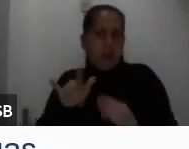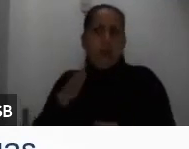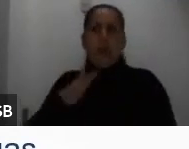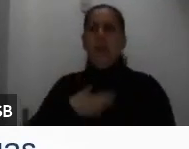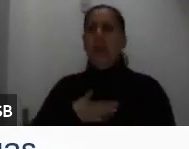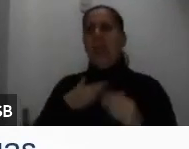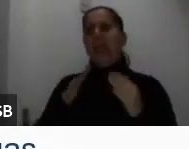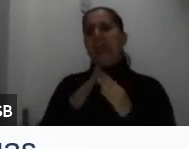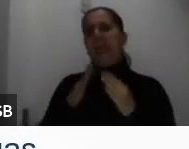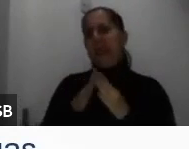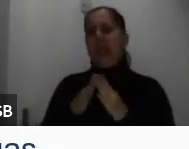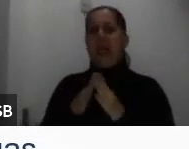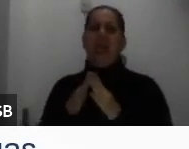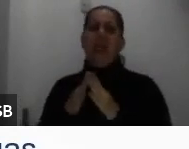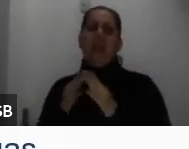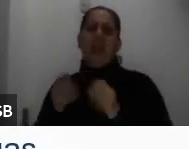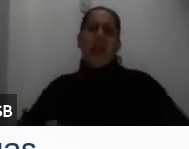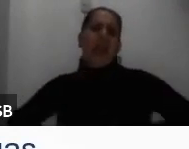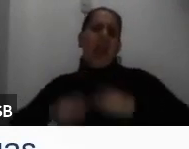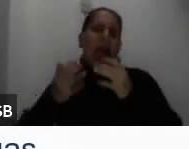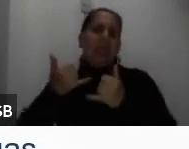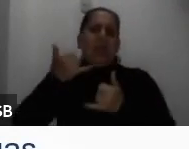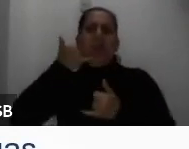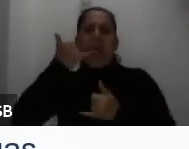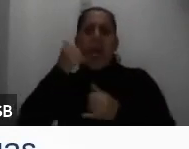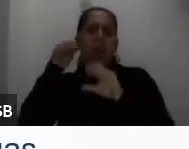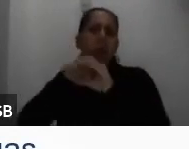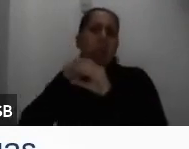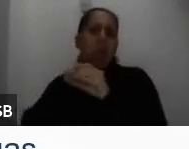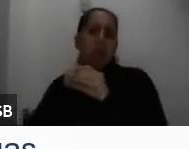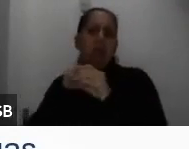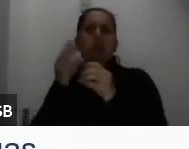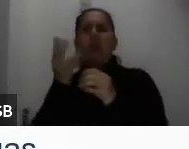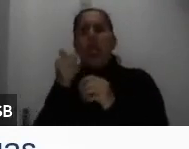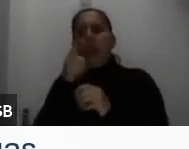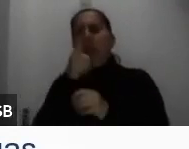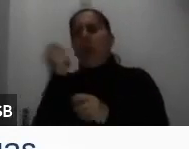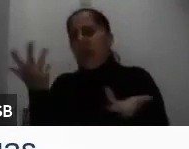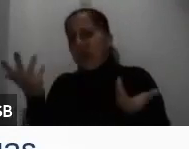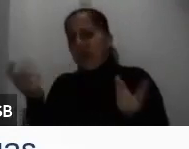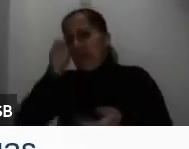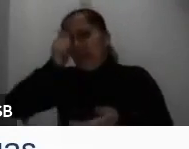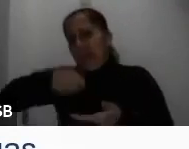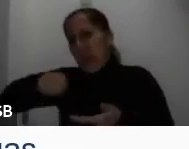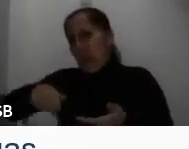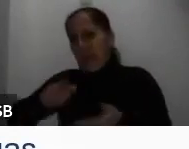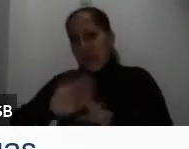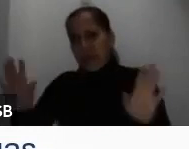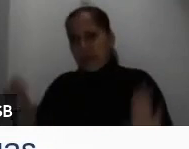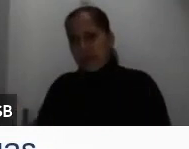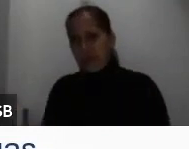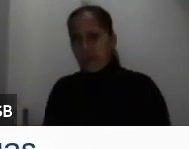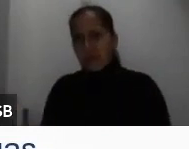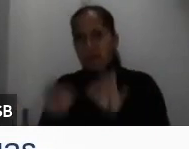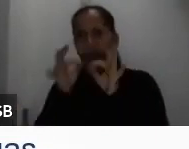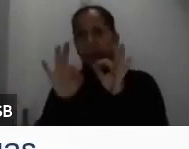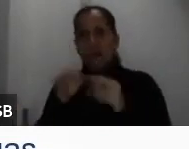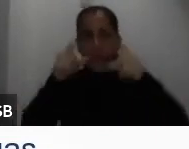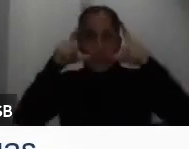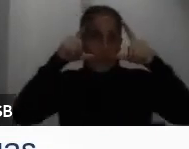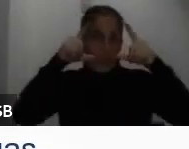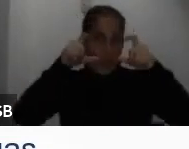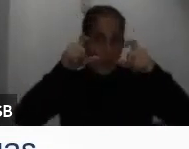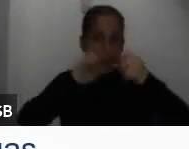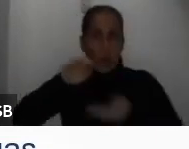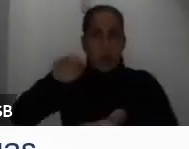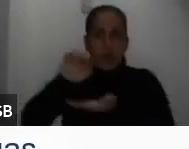mi casa se hace un total de gasto por recargas de tanto al mes y la firman y ese documento le toman una foto o lo